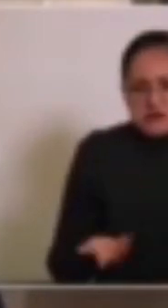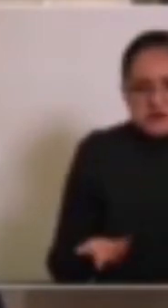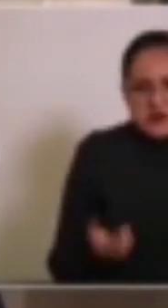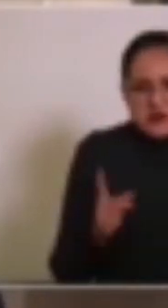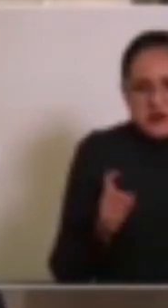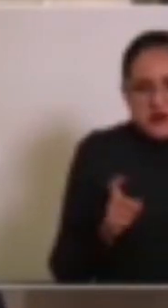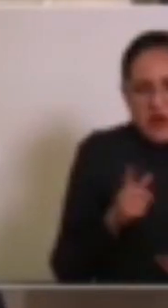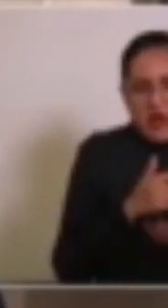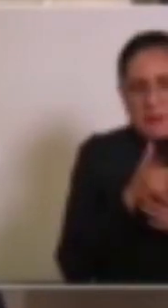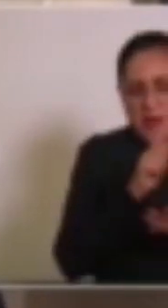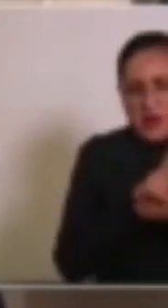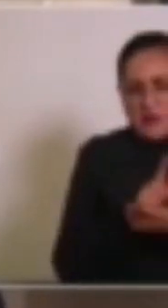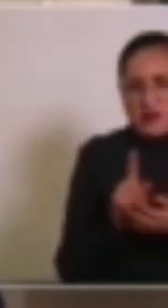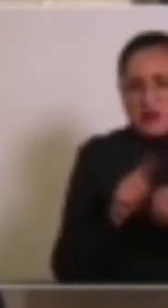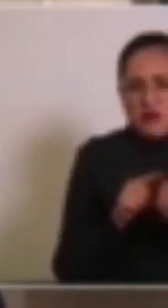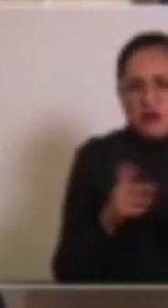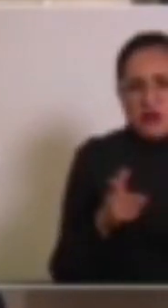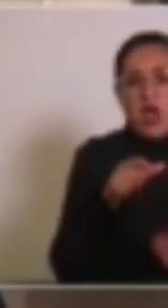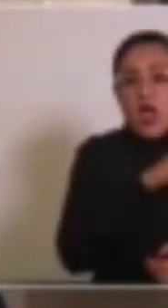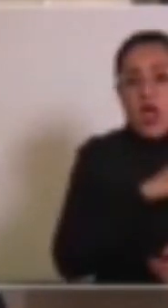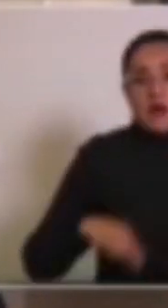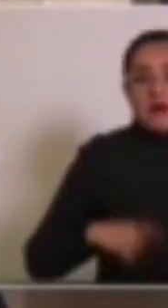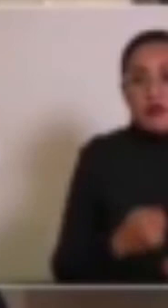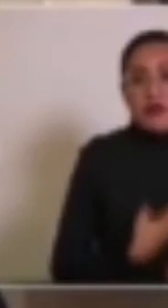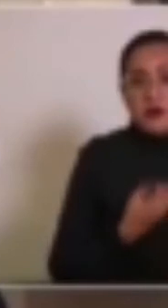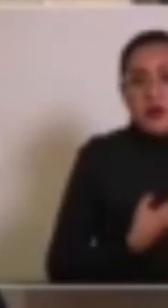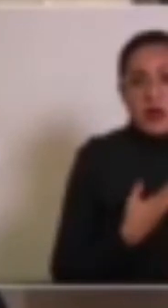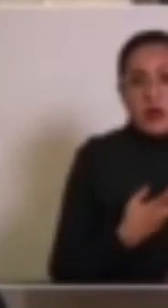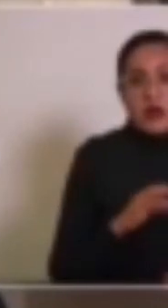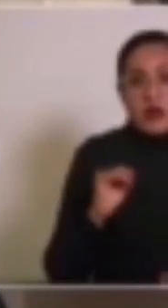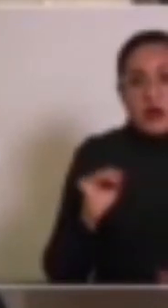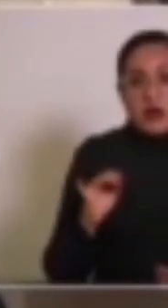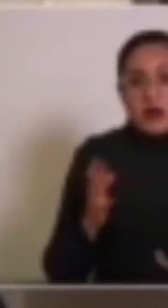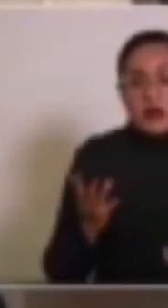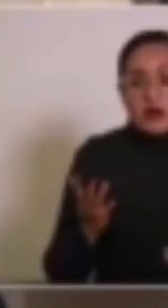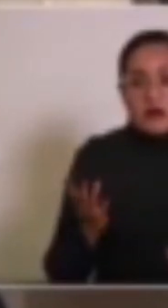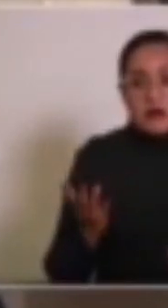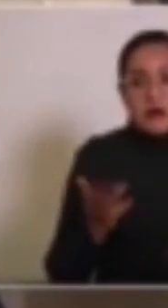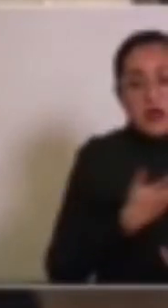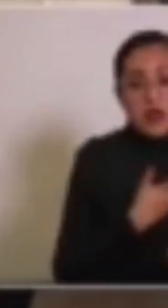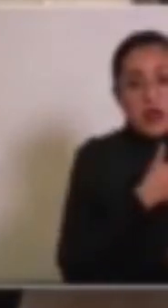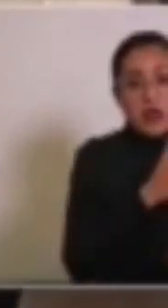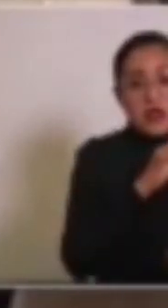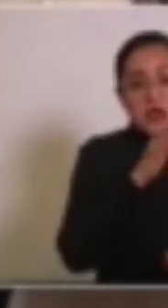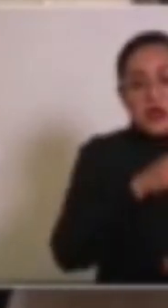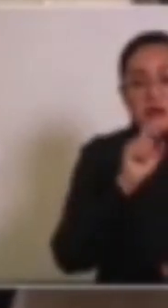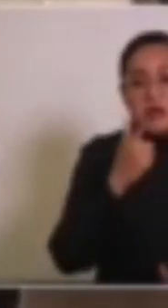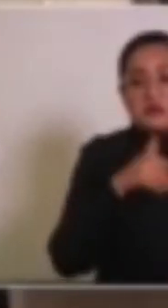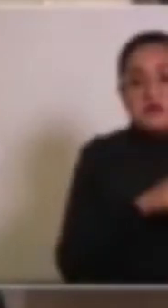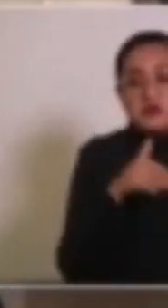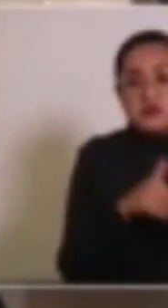y el ayuntamiento de Tehuacán tenía a su favor 27